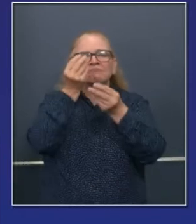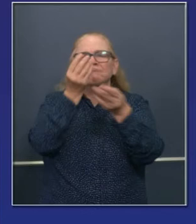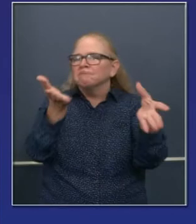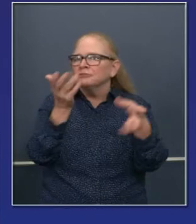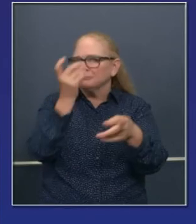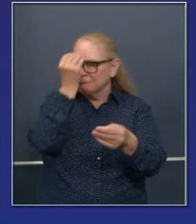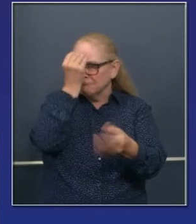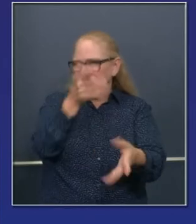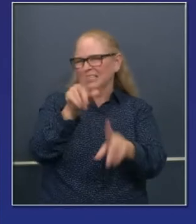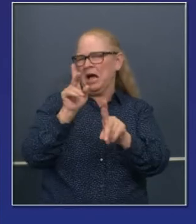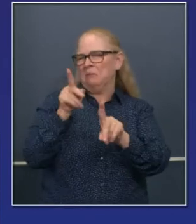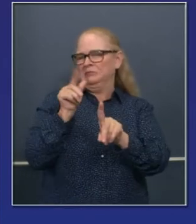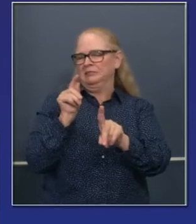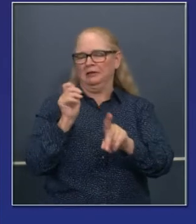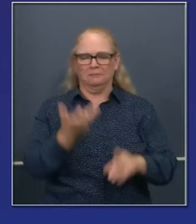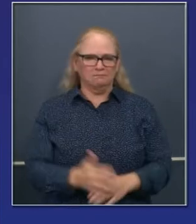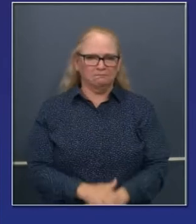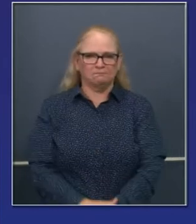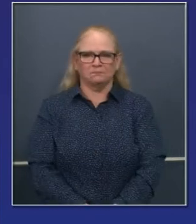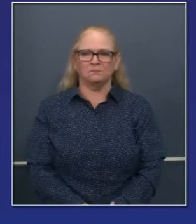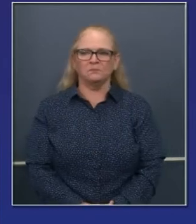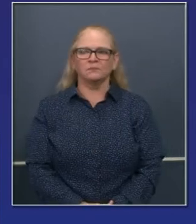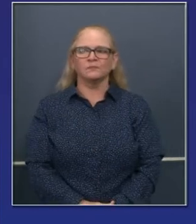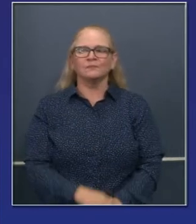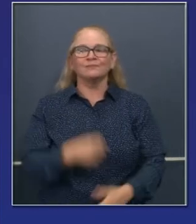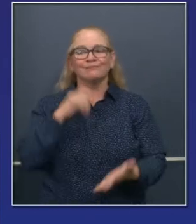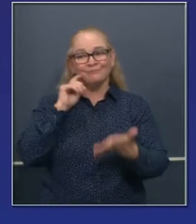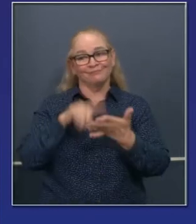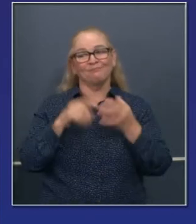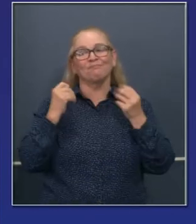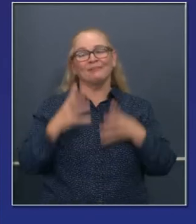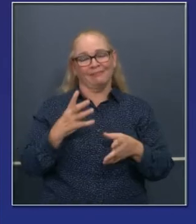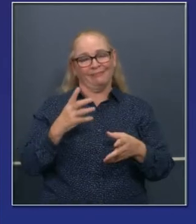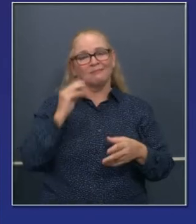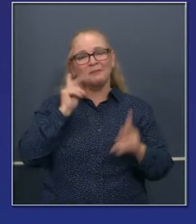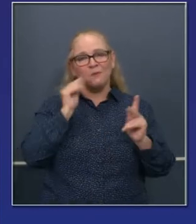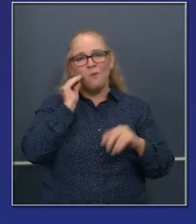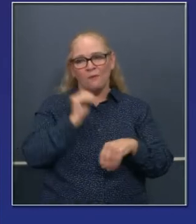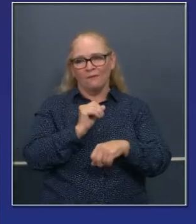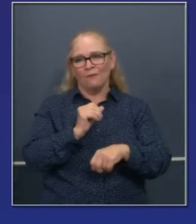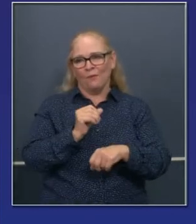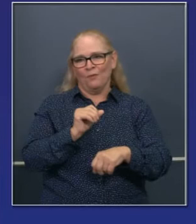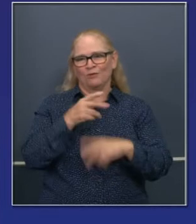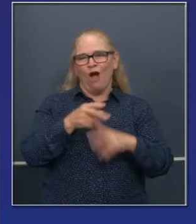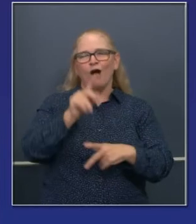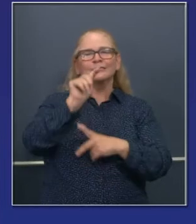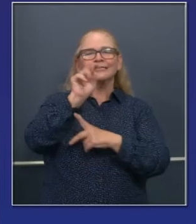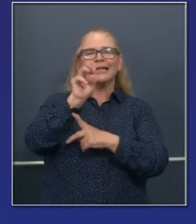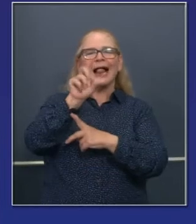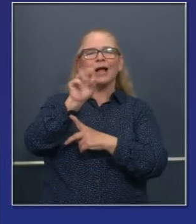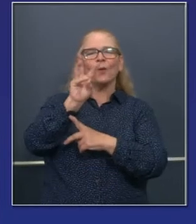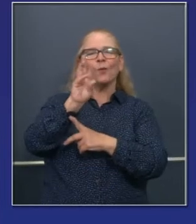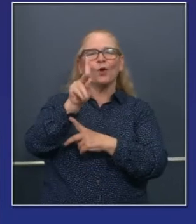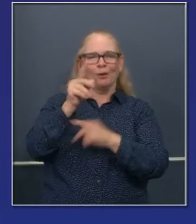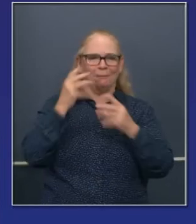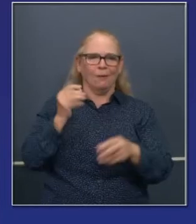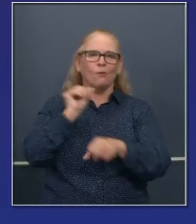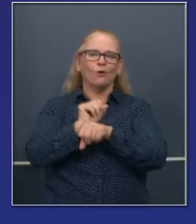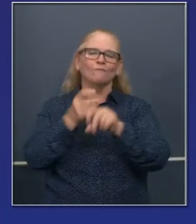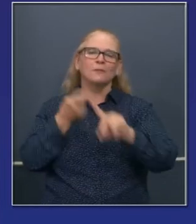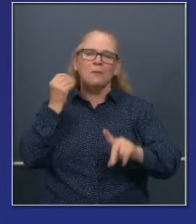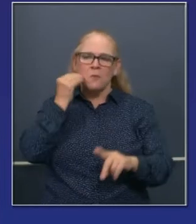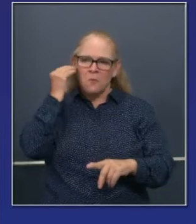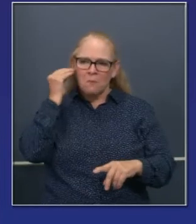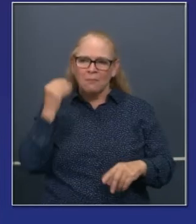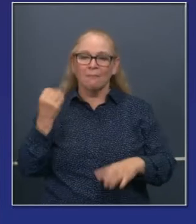mencionarles eso. Y también quiero que sepan que estamos haciendo más teletrabajo. Las leyes o las reglas del teletrabajo entre los